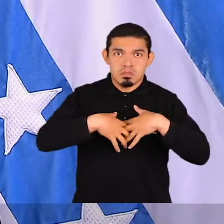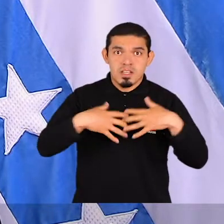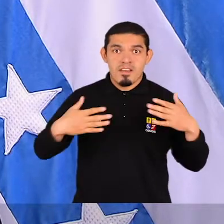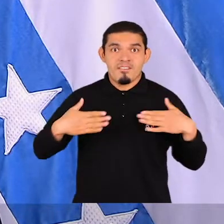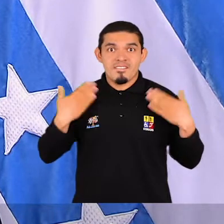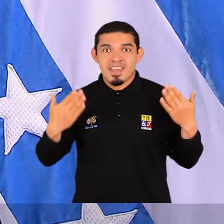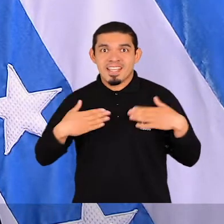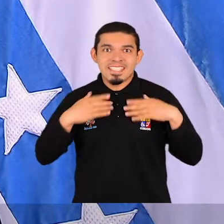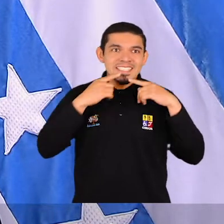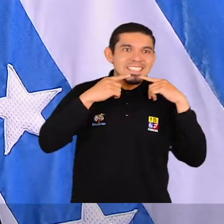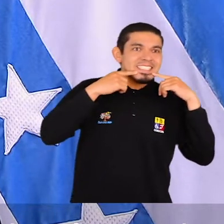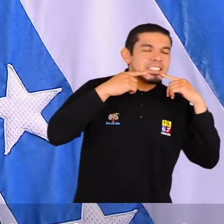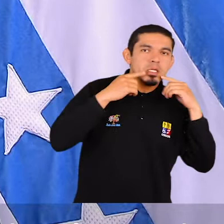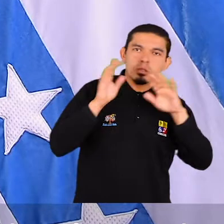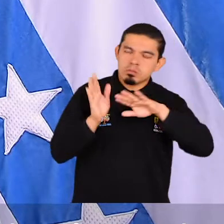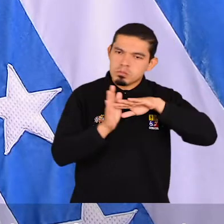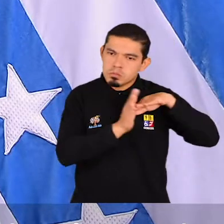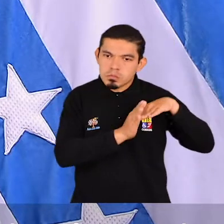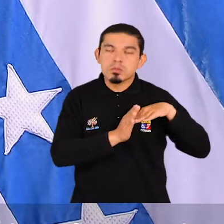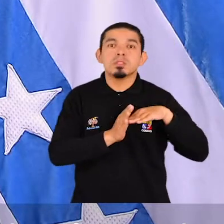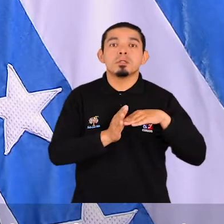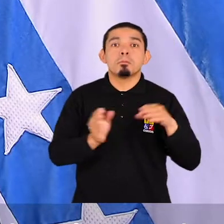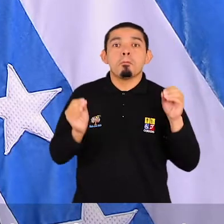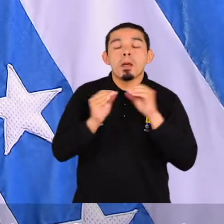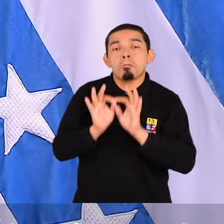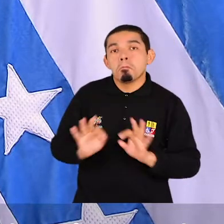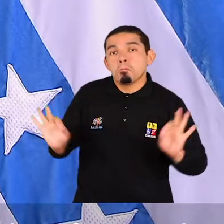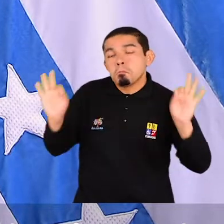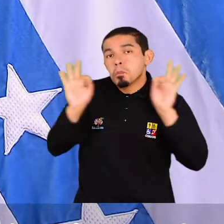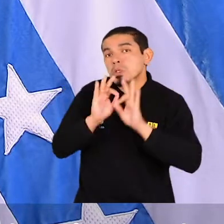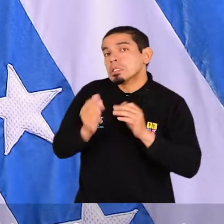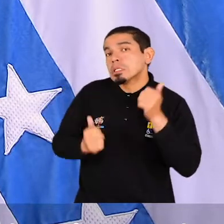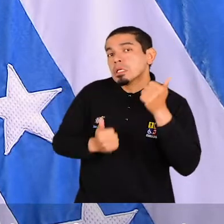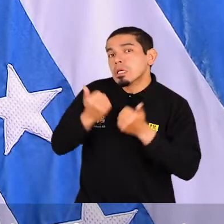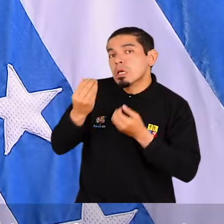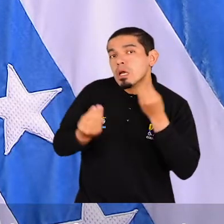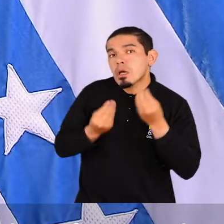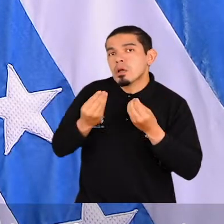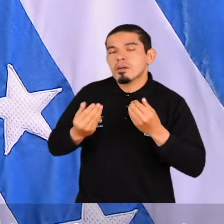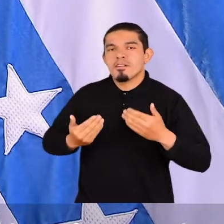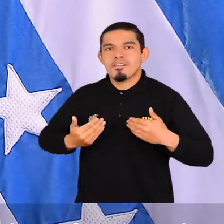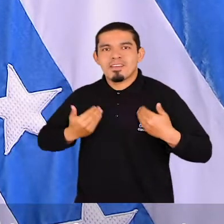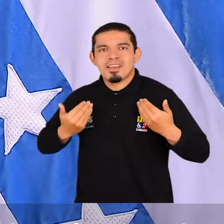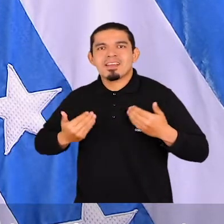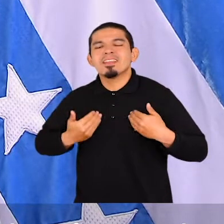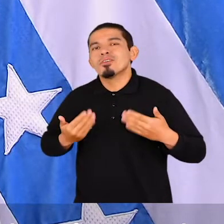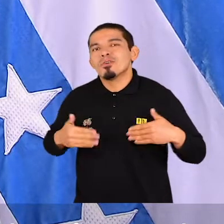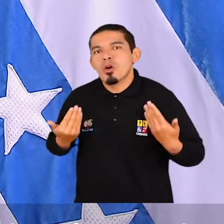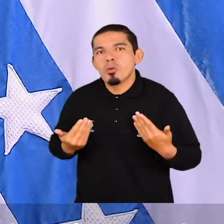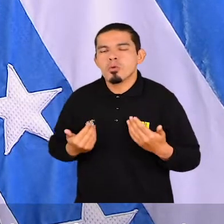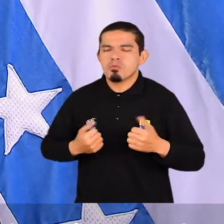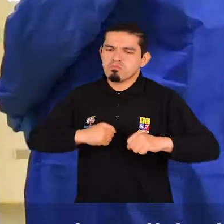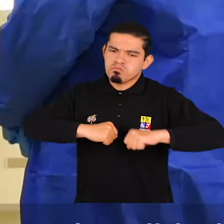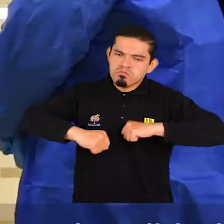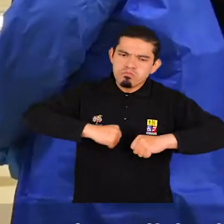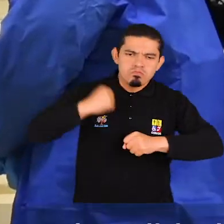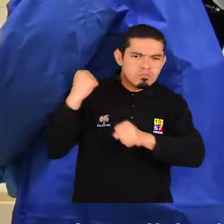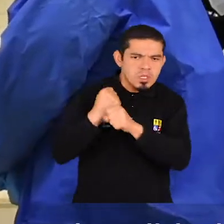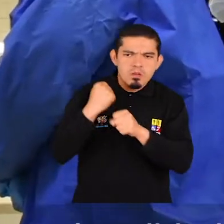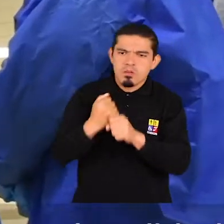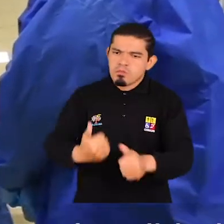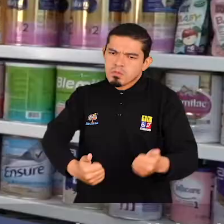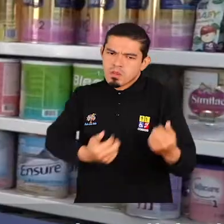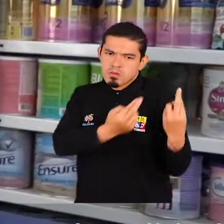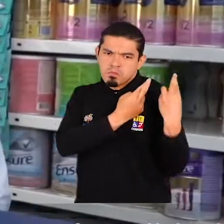siempre es felicidad y sonrisas. En los momentos más importantes, la alegría es el sentimiento de saber que estás haciendo lo correcto, lo